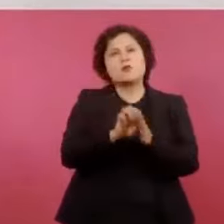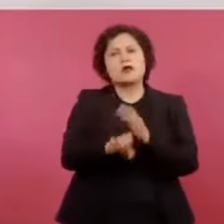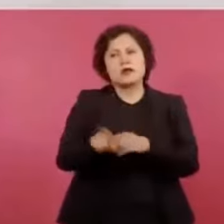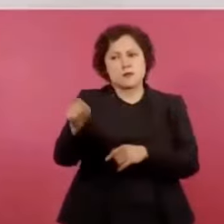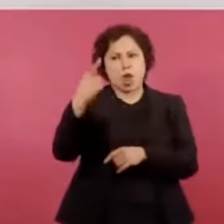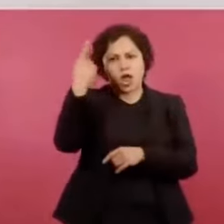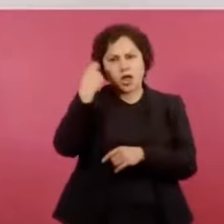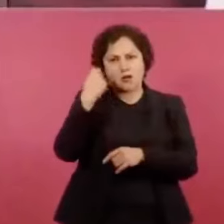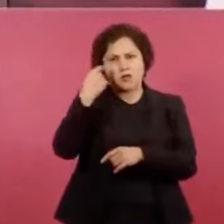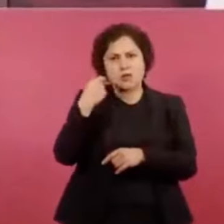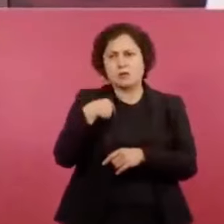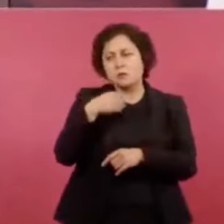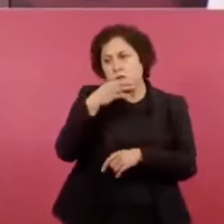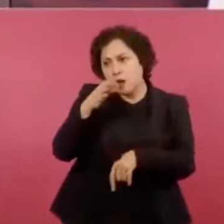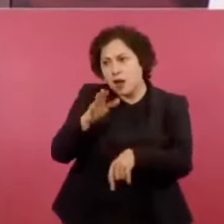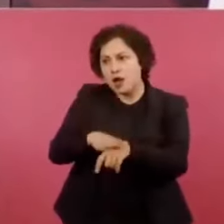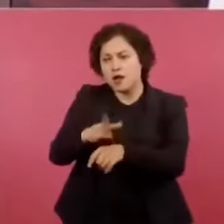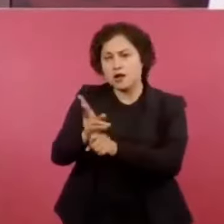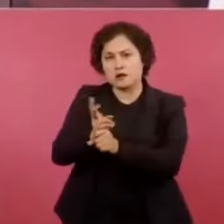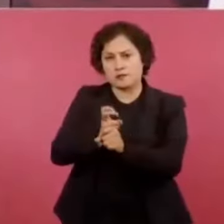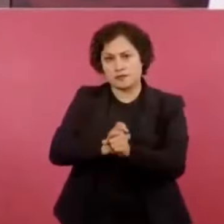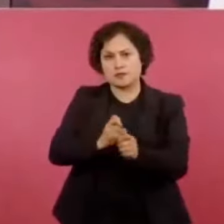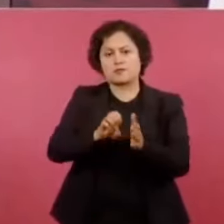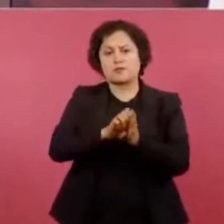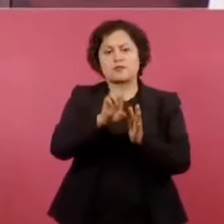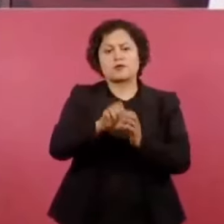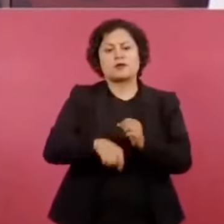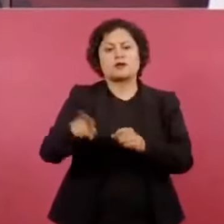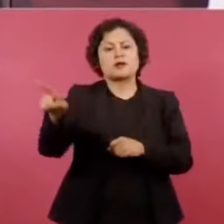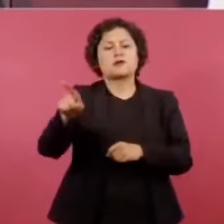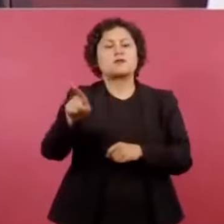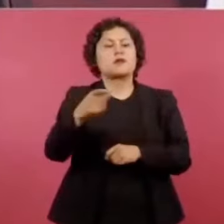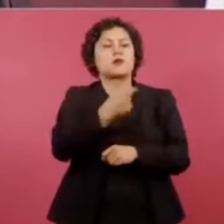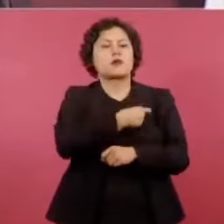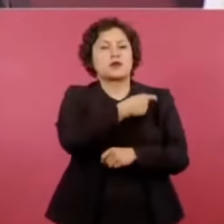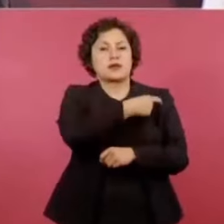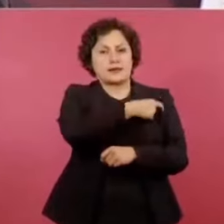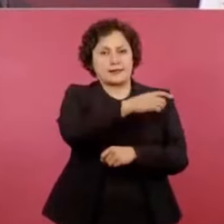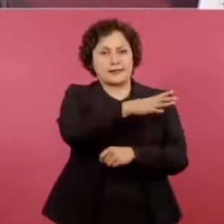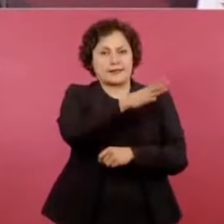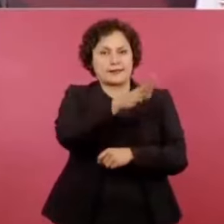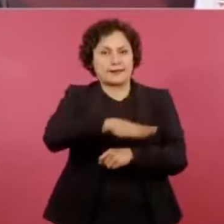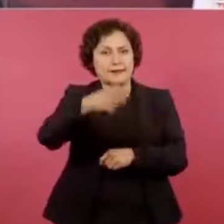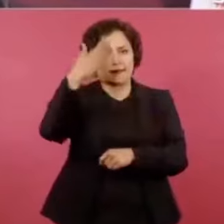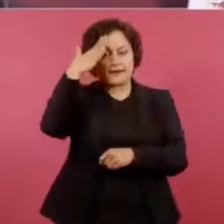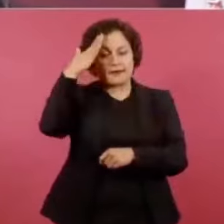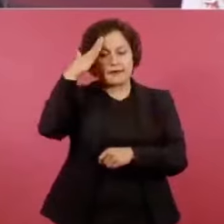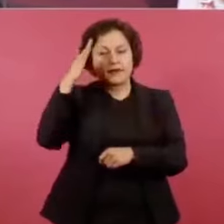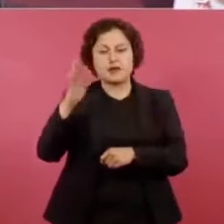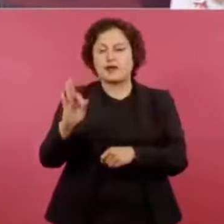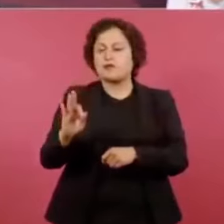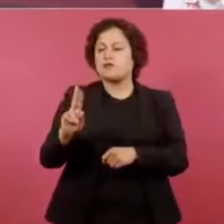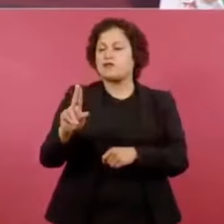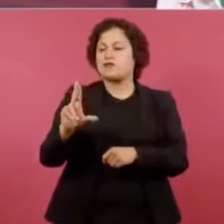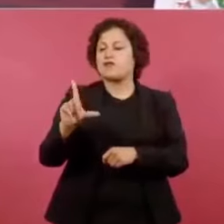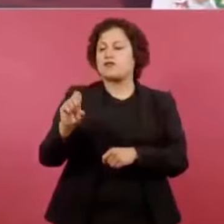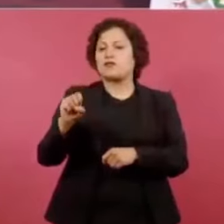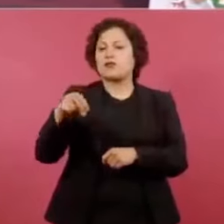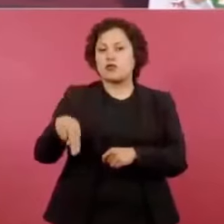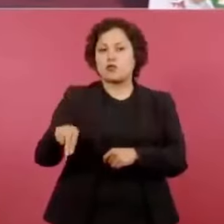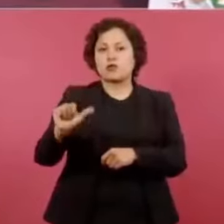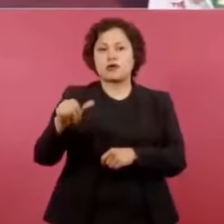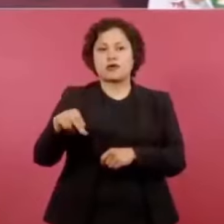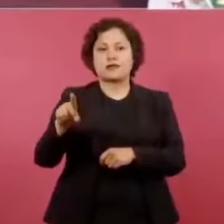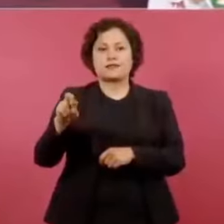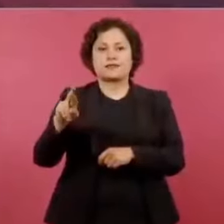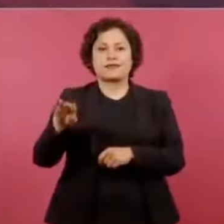el general Fulón, Andreu Fulón, que es el director